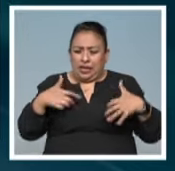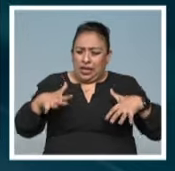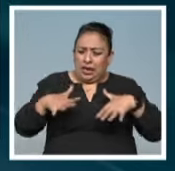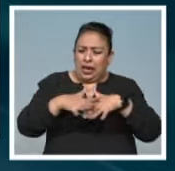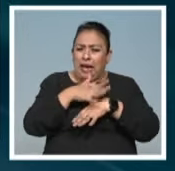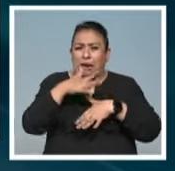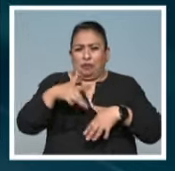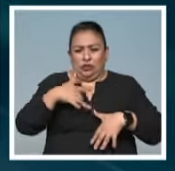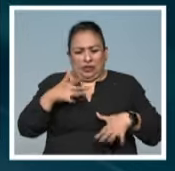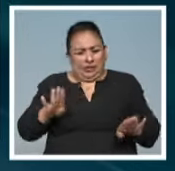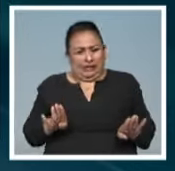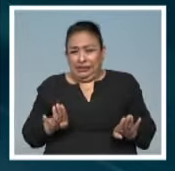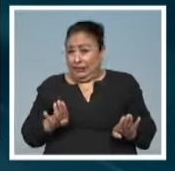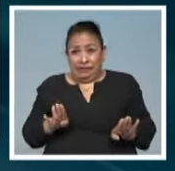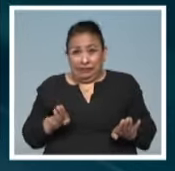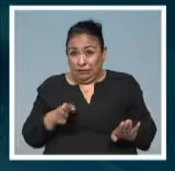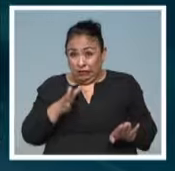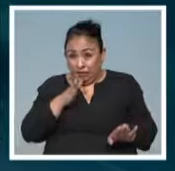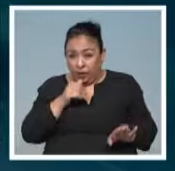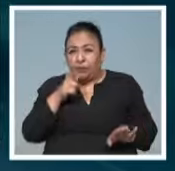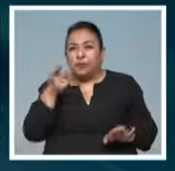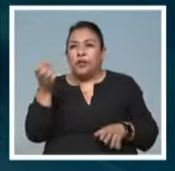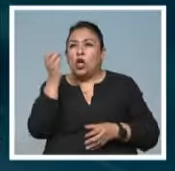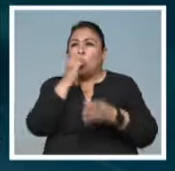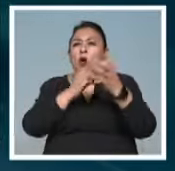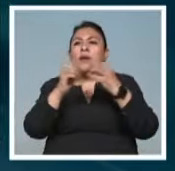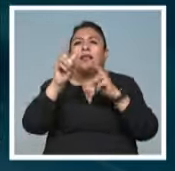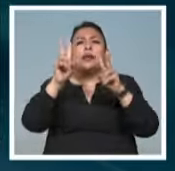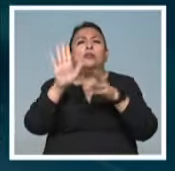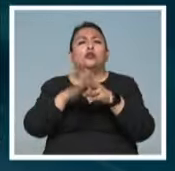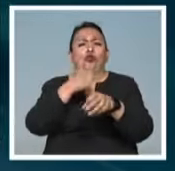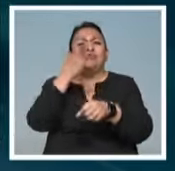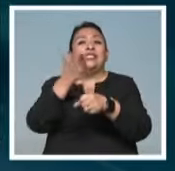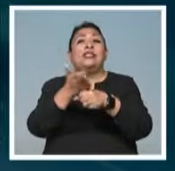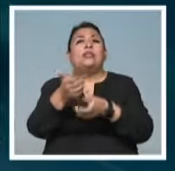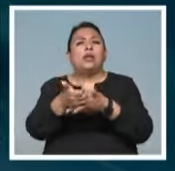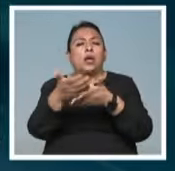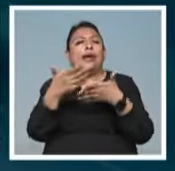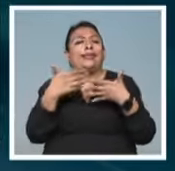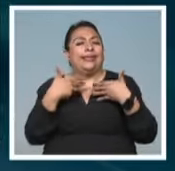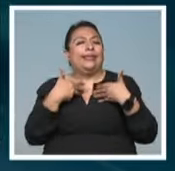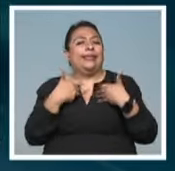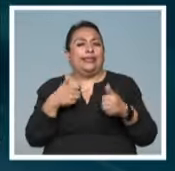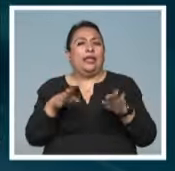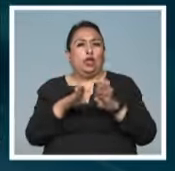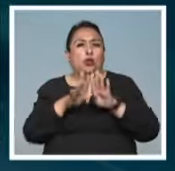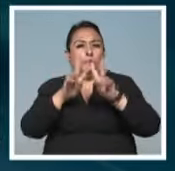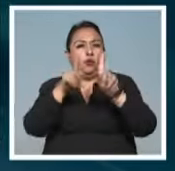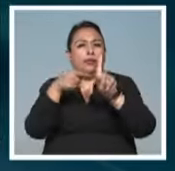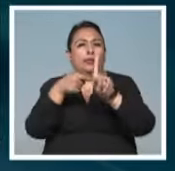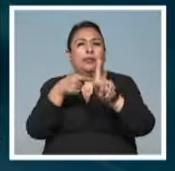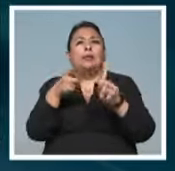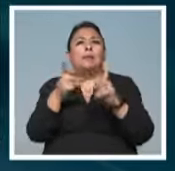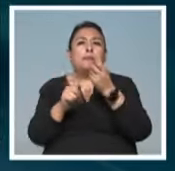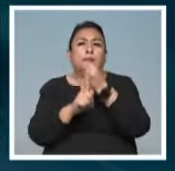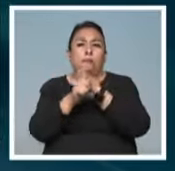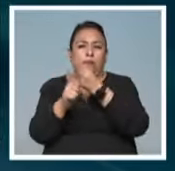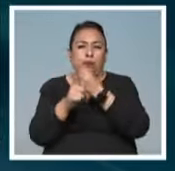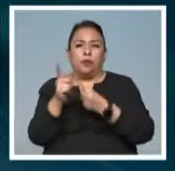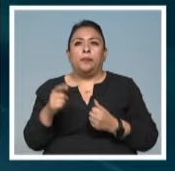hormonales y de carácter, la puesta en escena Suficiente te ayudará a entender un poco sobre cómo abordar esta problemática.